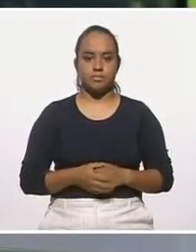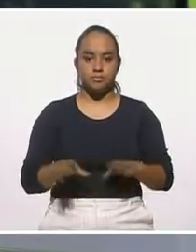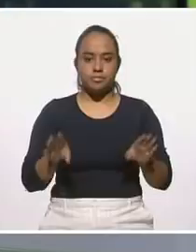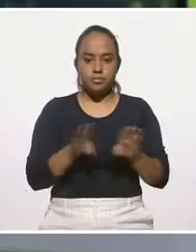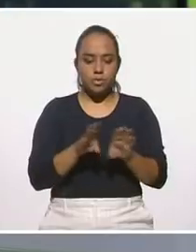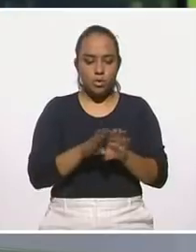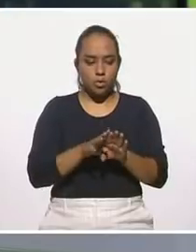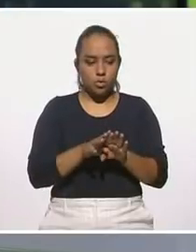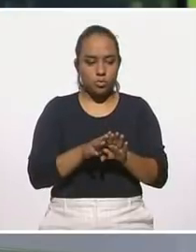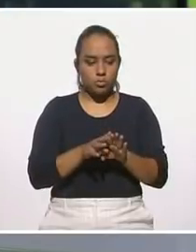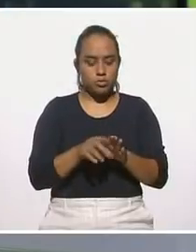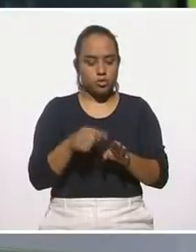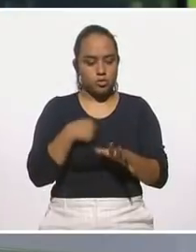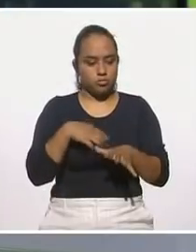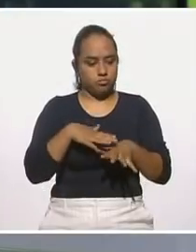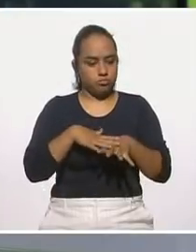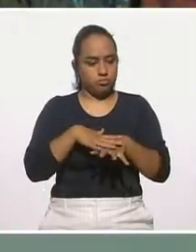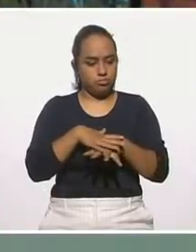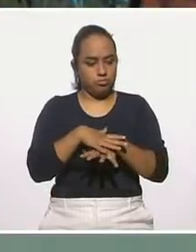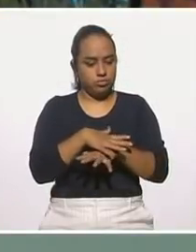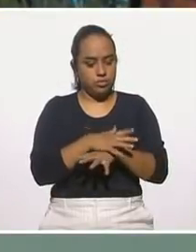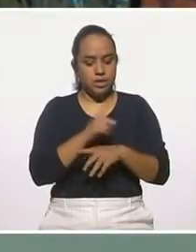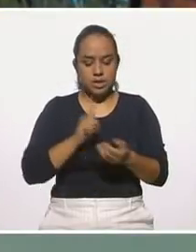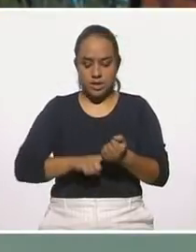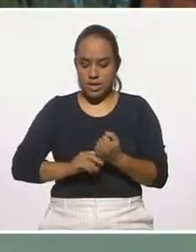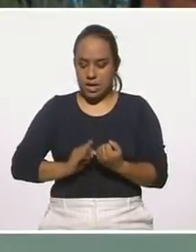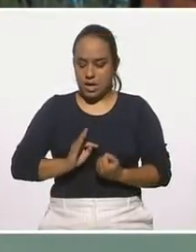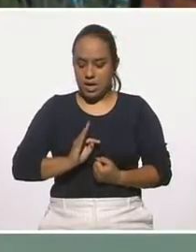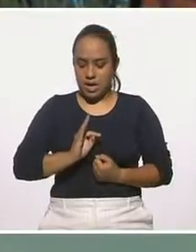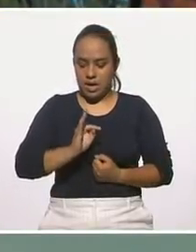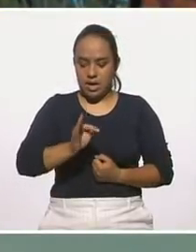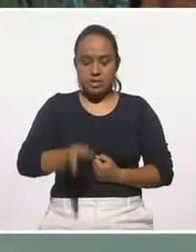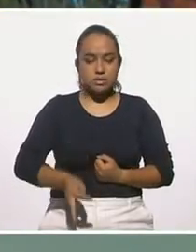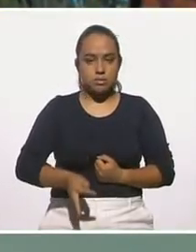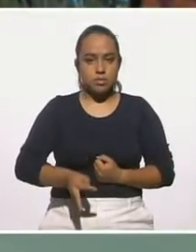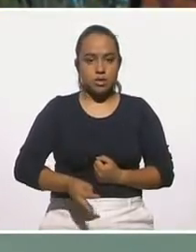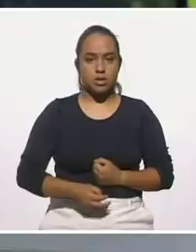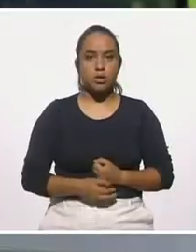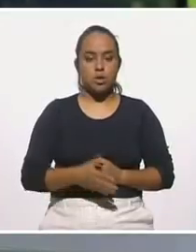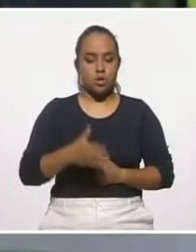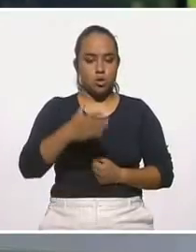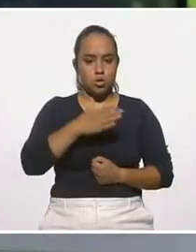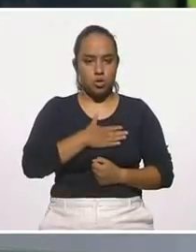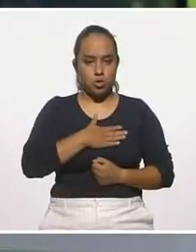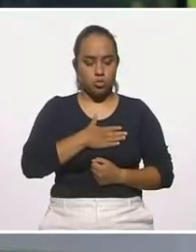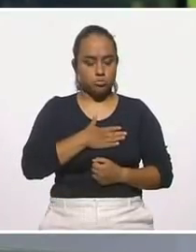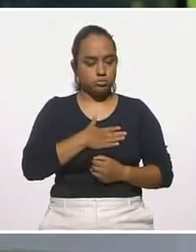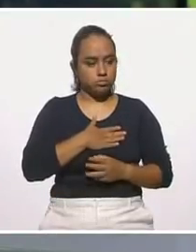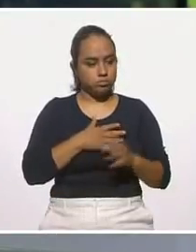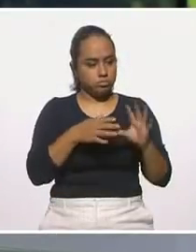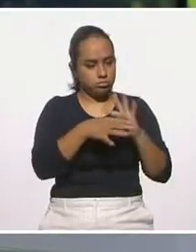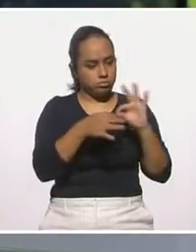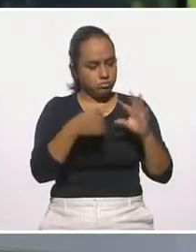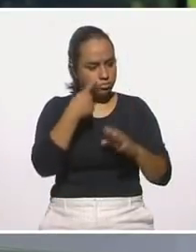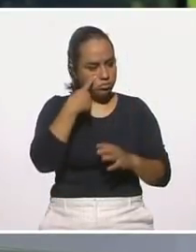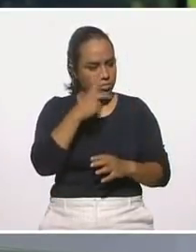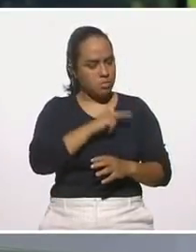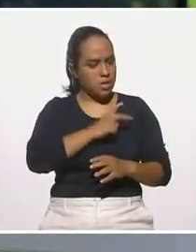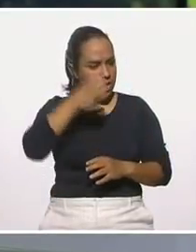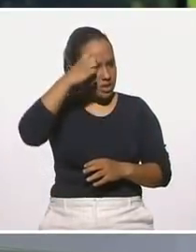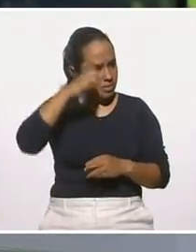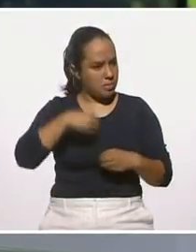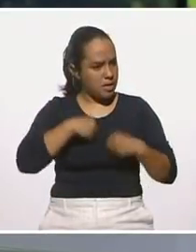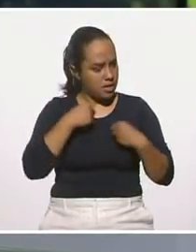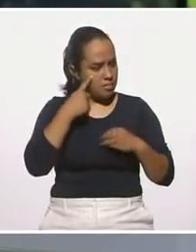trascendencia, que también tiene que ver con la resiliencia, que es, yo comparto mi experiencia con